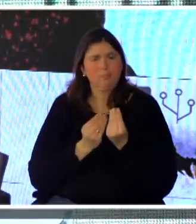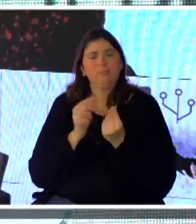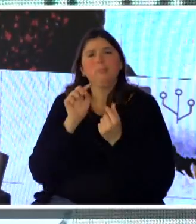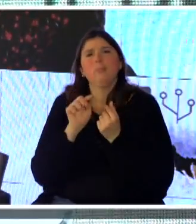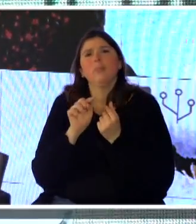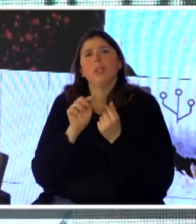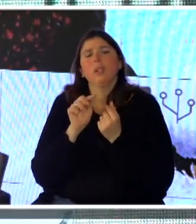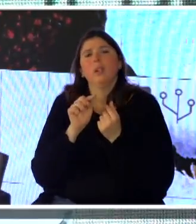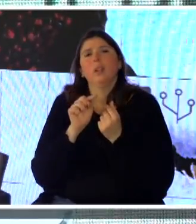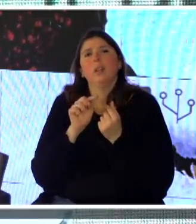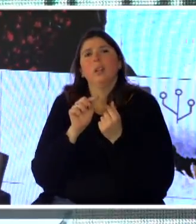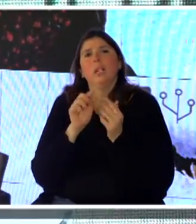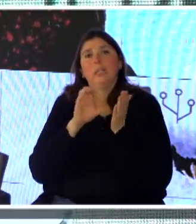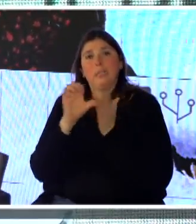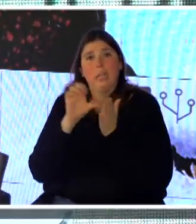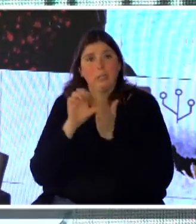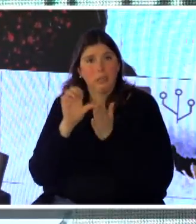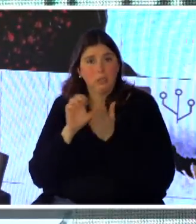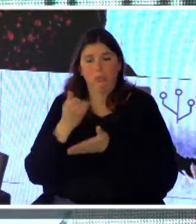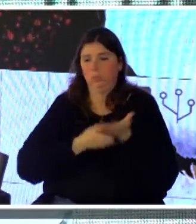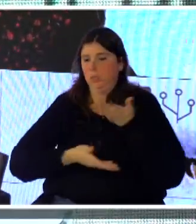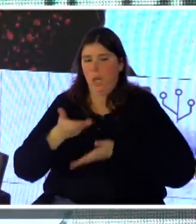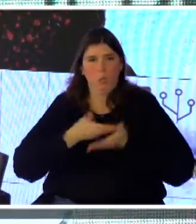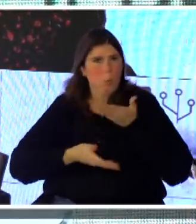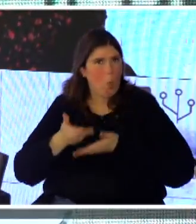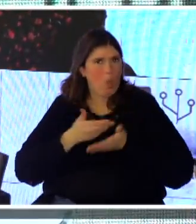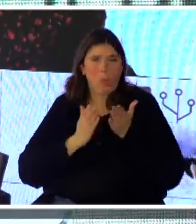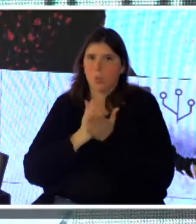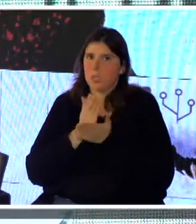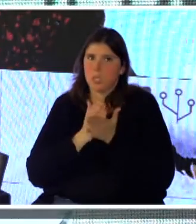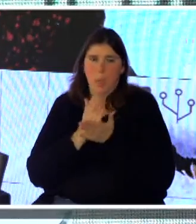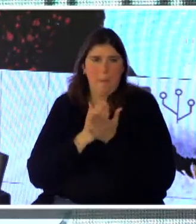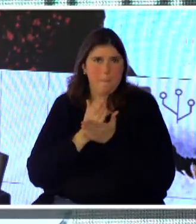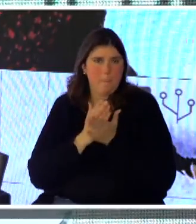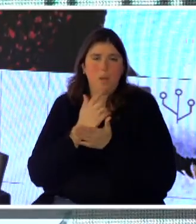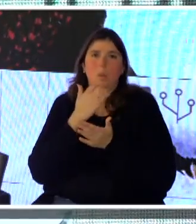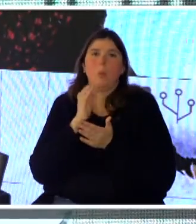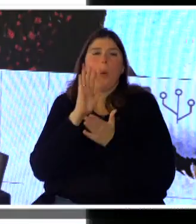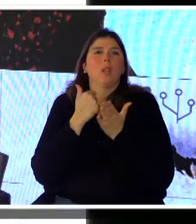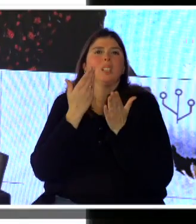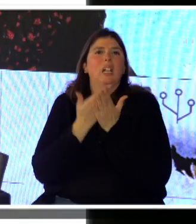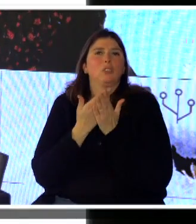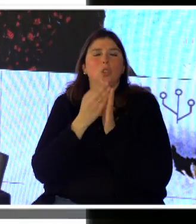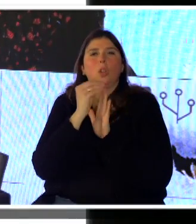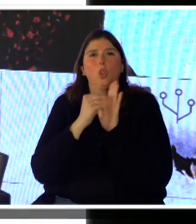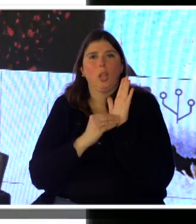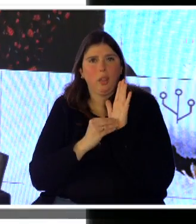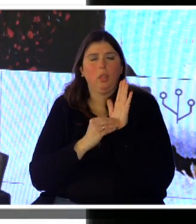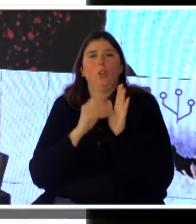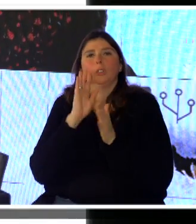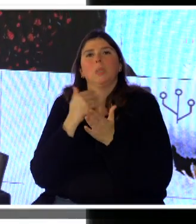los servicios están interactuando con la ciudadanía mediante lo que es presentación de contenidos, eventos,